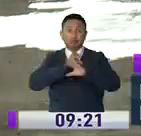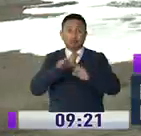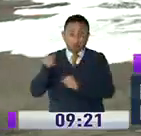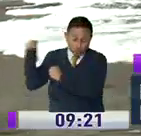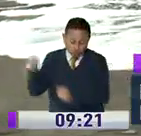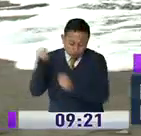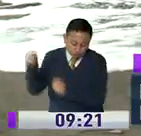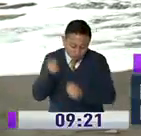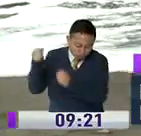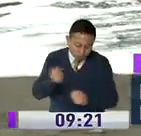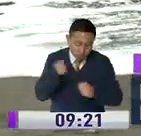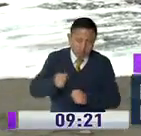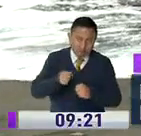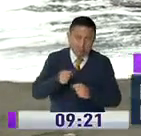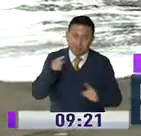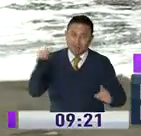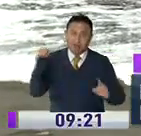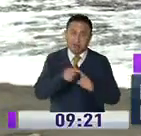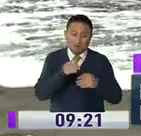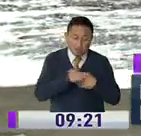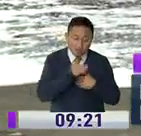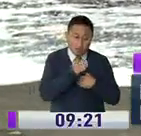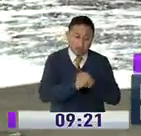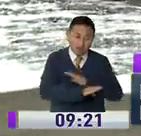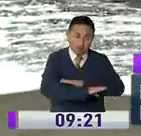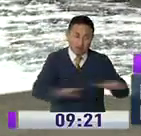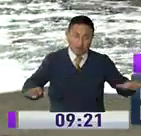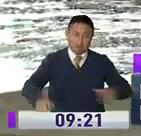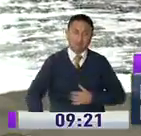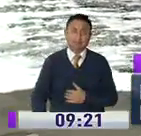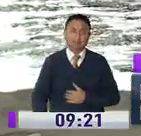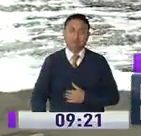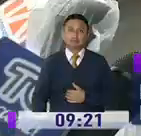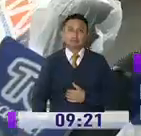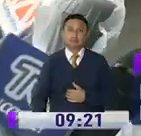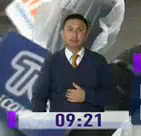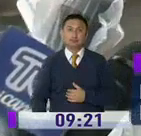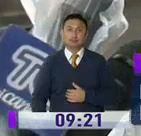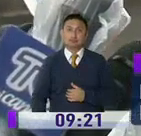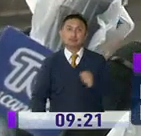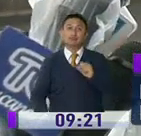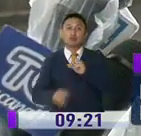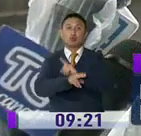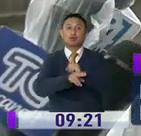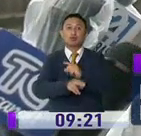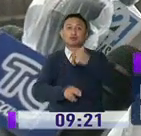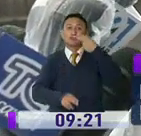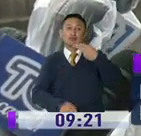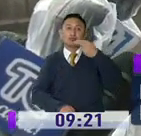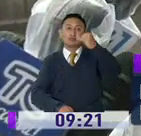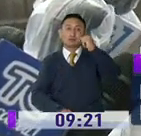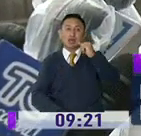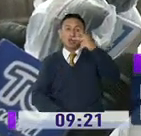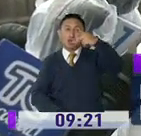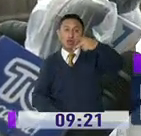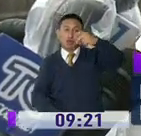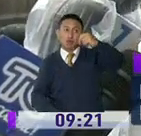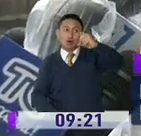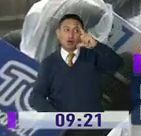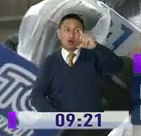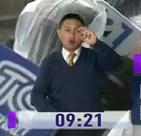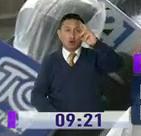de Quito, esto como un combate directo contra el coronavirus. Se utiliza hipoclorito de sodio y amoníaco